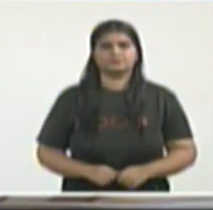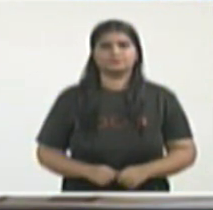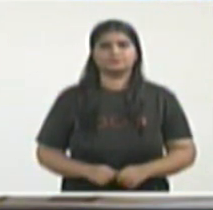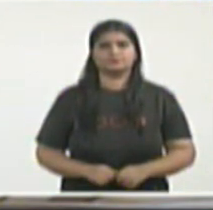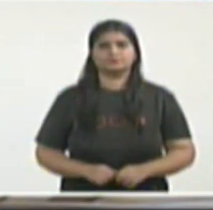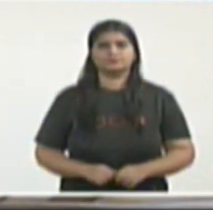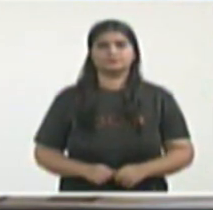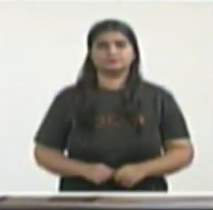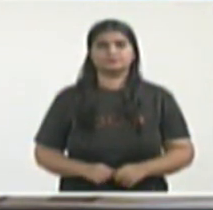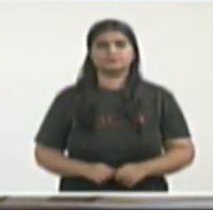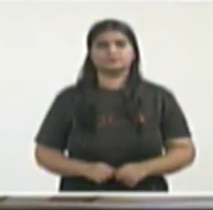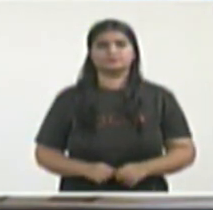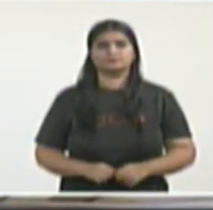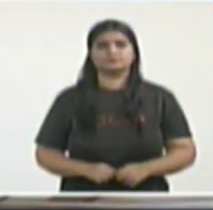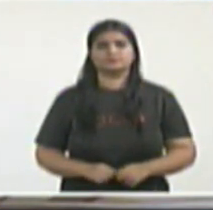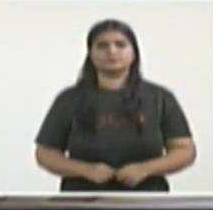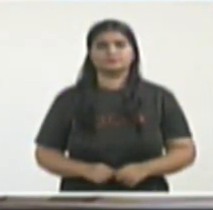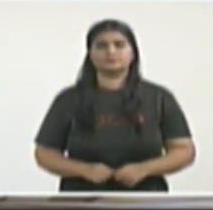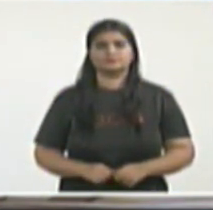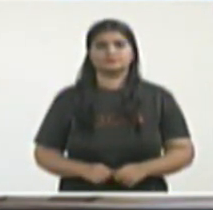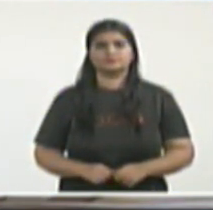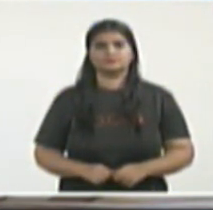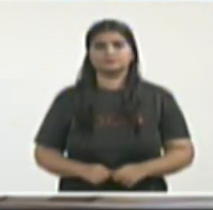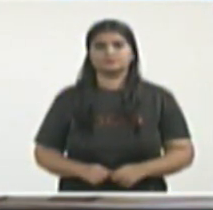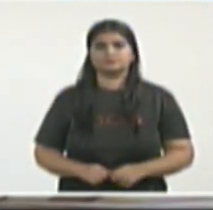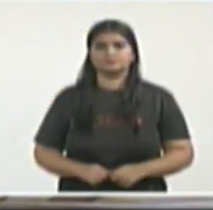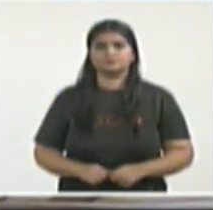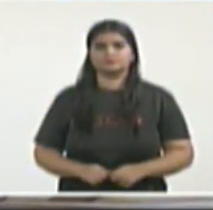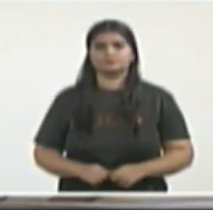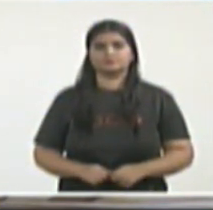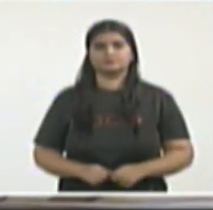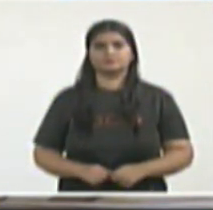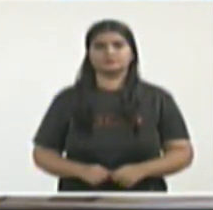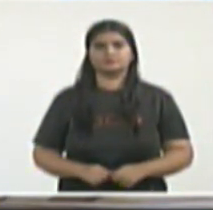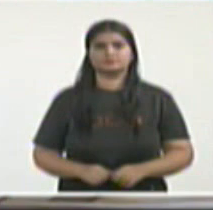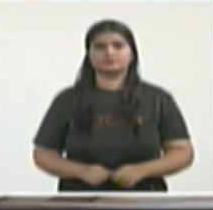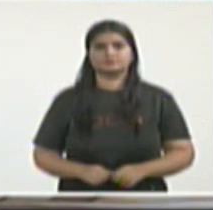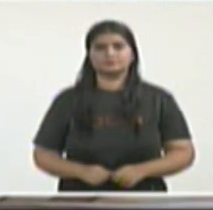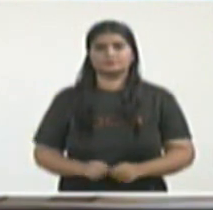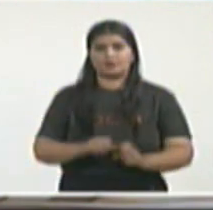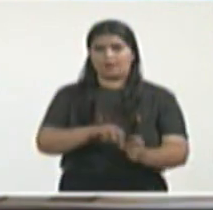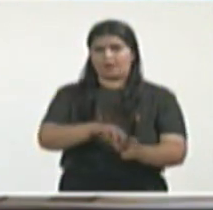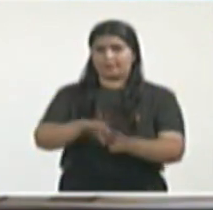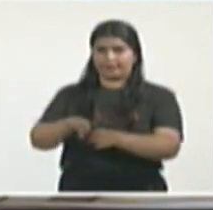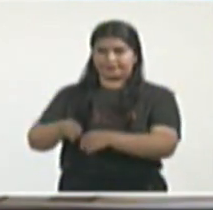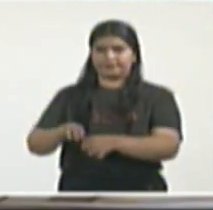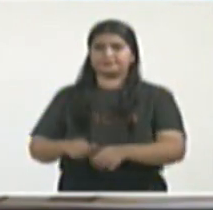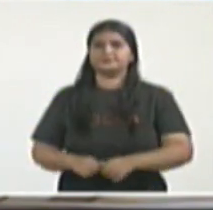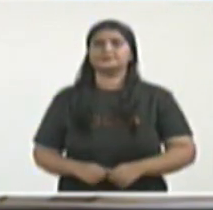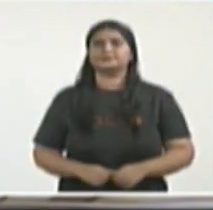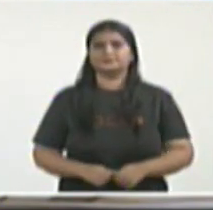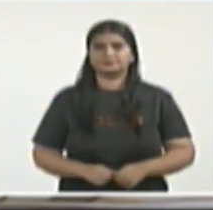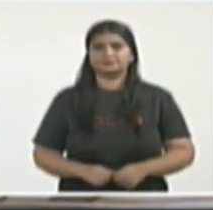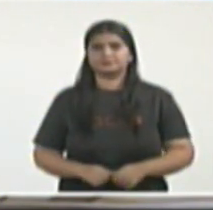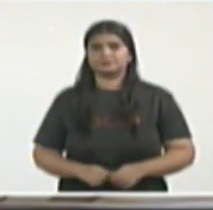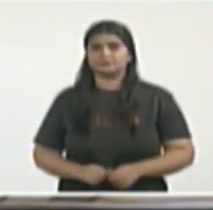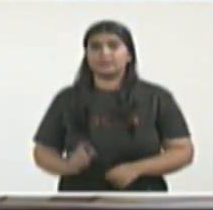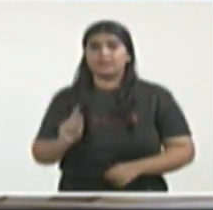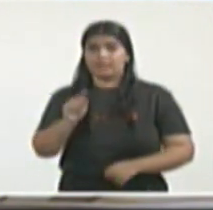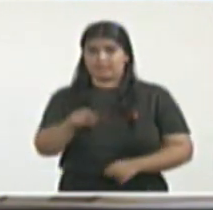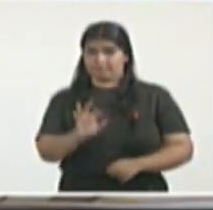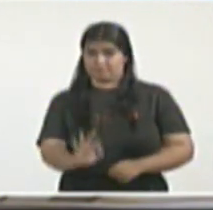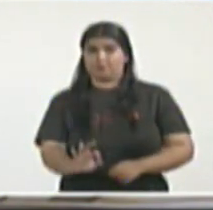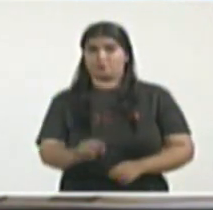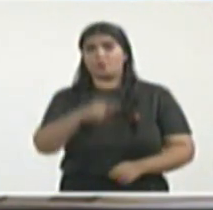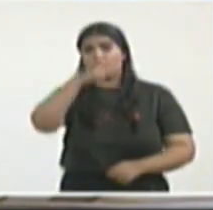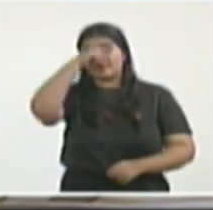emplazo también a que desmientan que los operadores políticos que lanzaron esta etiqueta y esta campaña